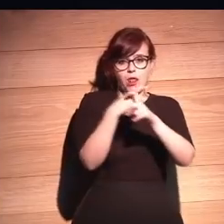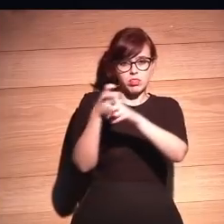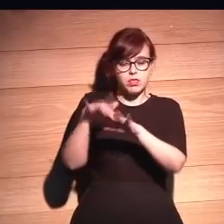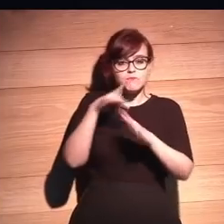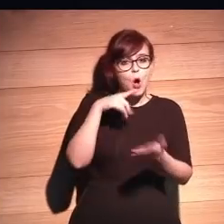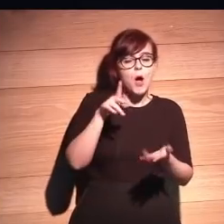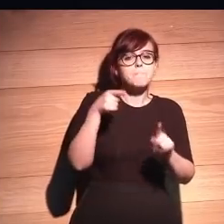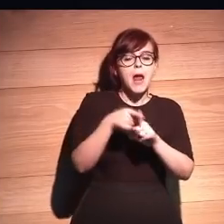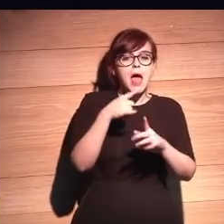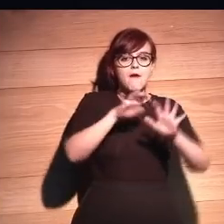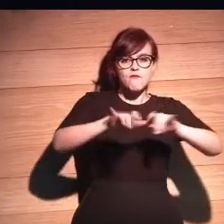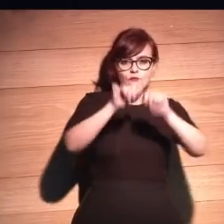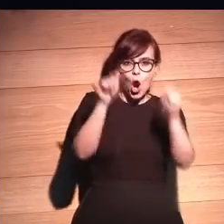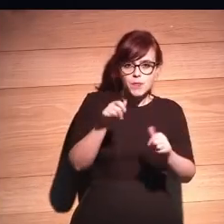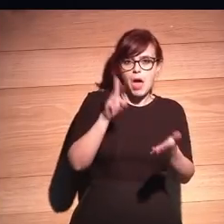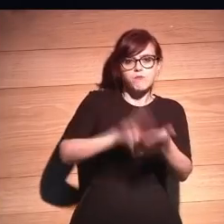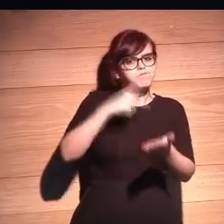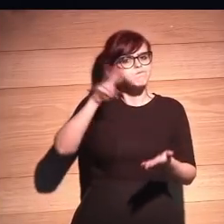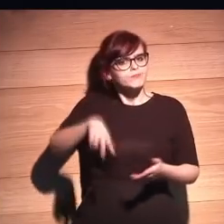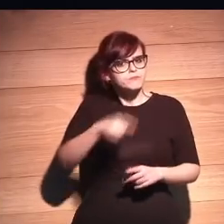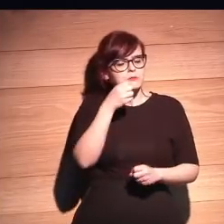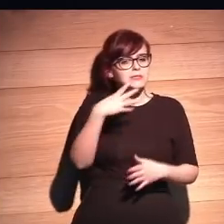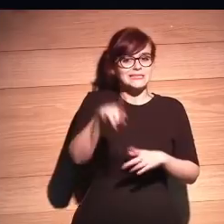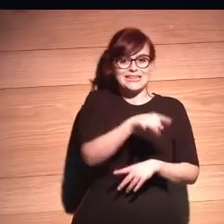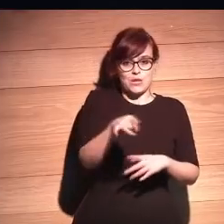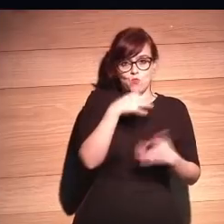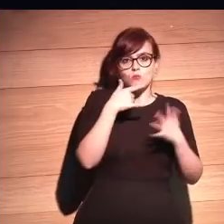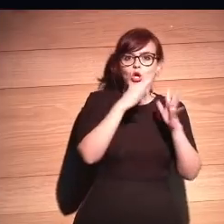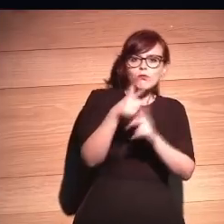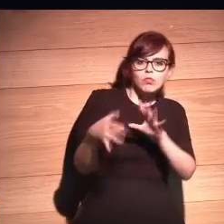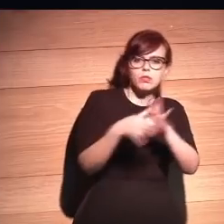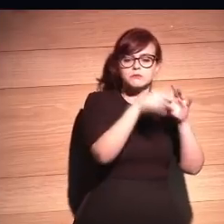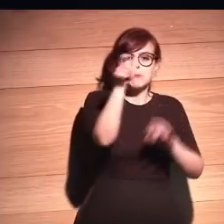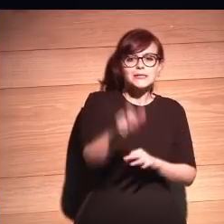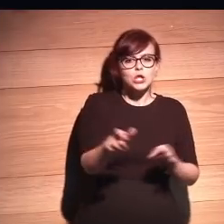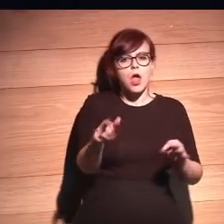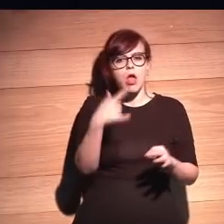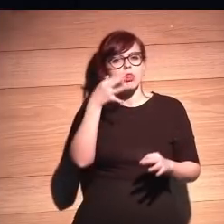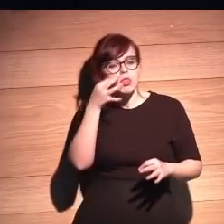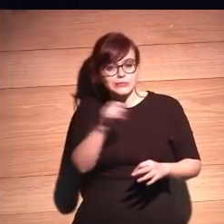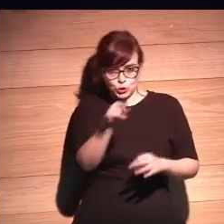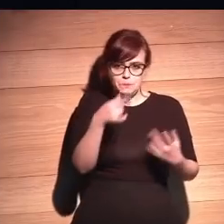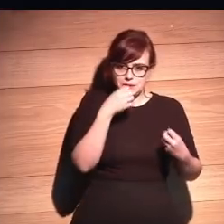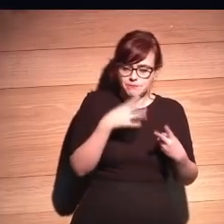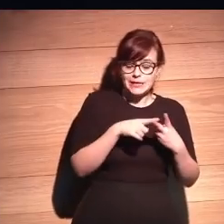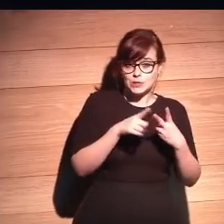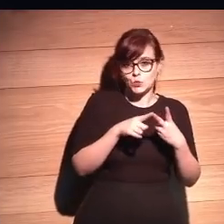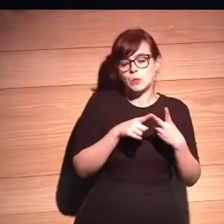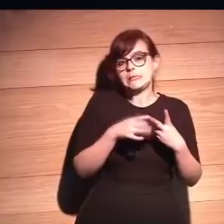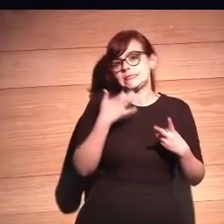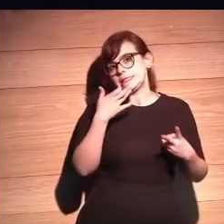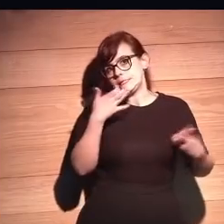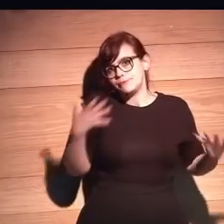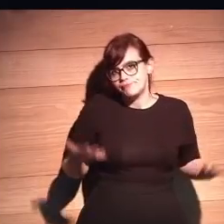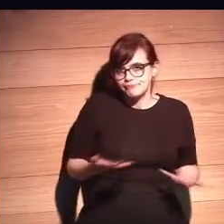técnicas de autenticación, ¿vale? Pues empezar a aplicar autenticación a las noticias, ¿vale? Y la segunda, si no quiero ser